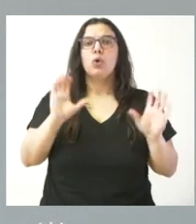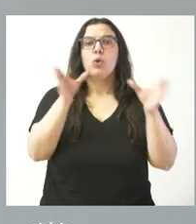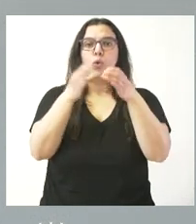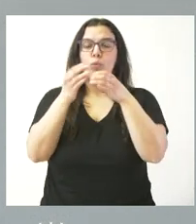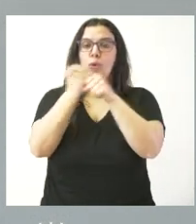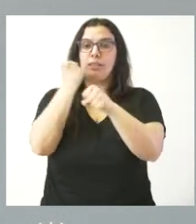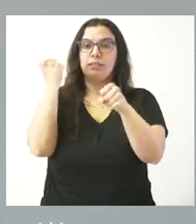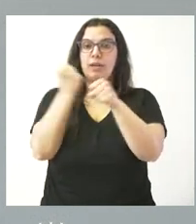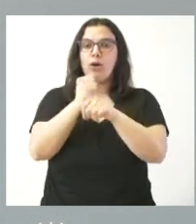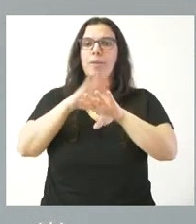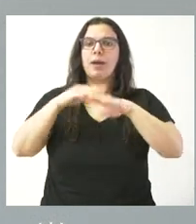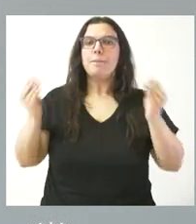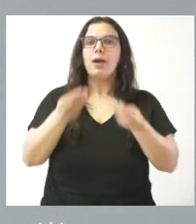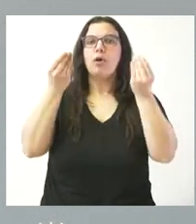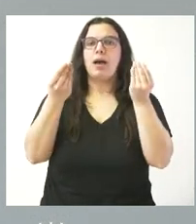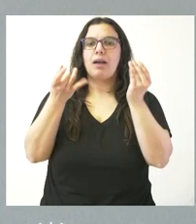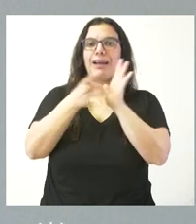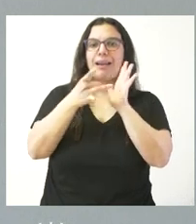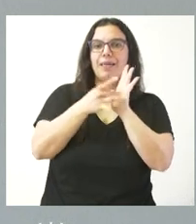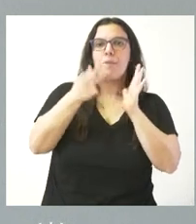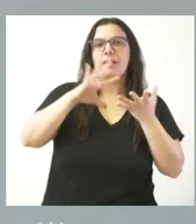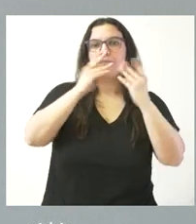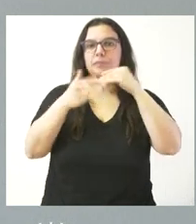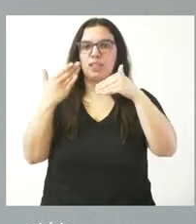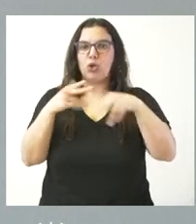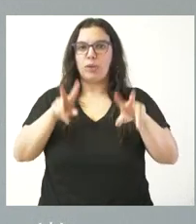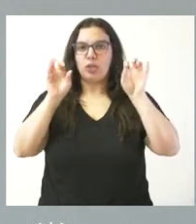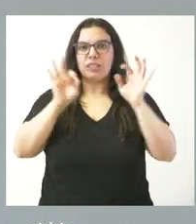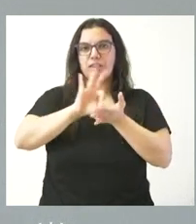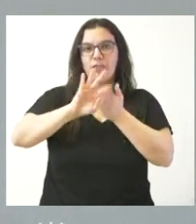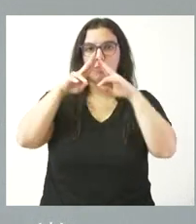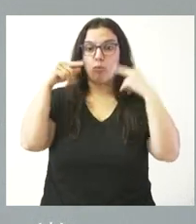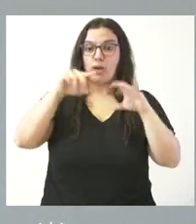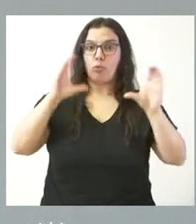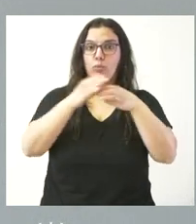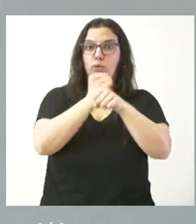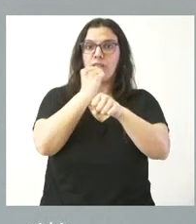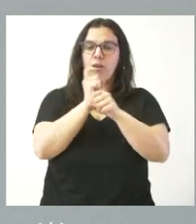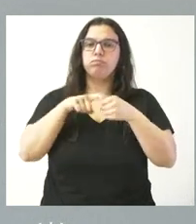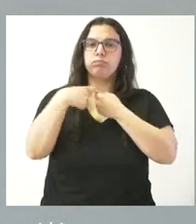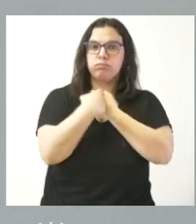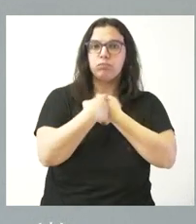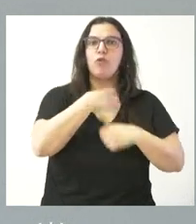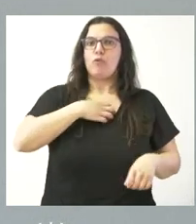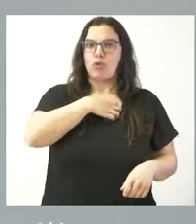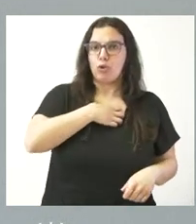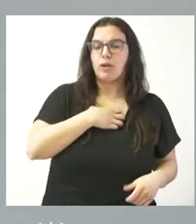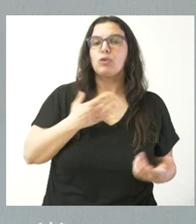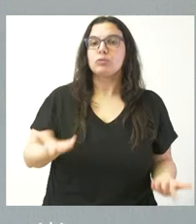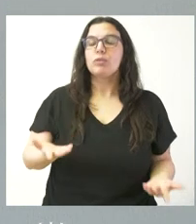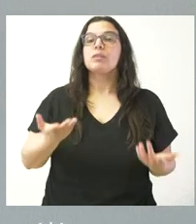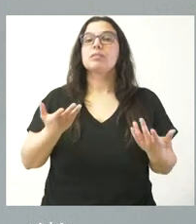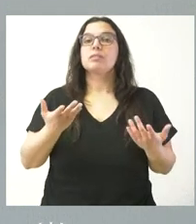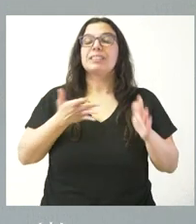de mejora de la calidad e innovación de los servicios públicos, grupos de trabajo en los que contamos con la participación de los empleados públicos. Estamos hablando de